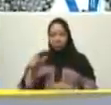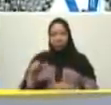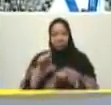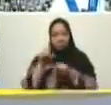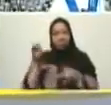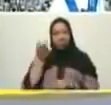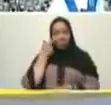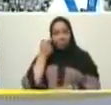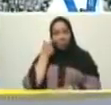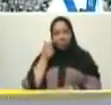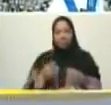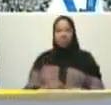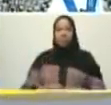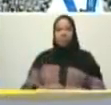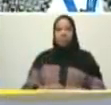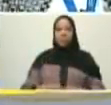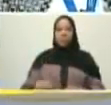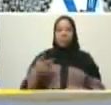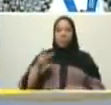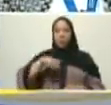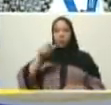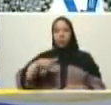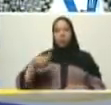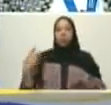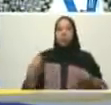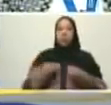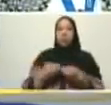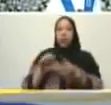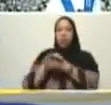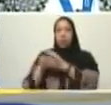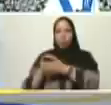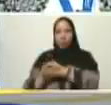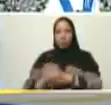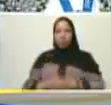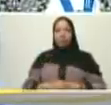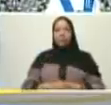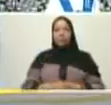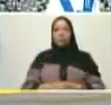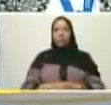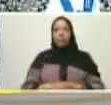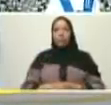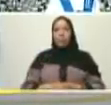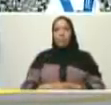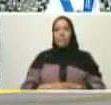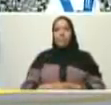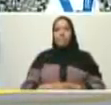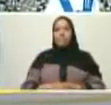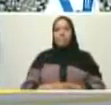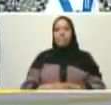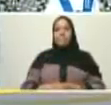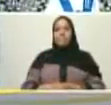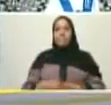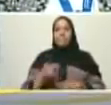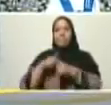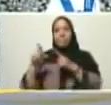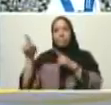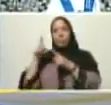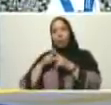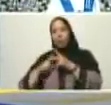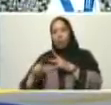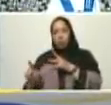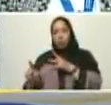y con muchos compañeros Inme Ruiz Inme Ruiz Gilson Flores